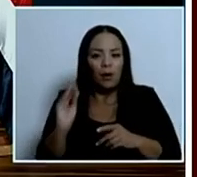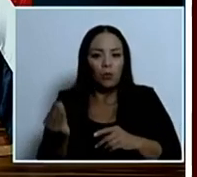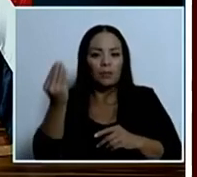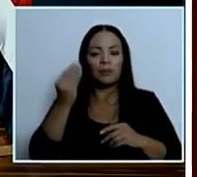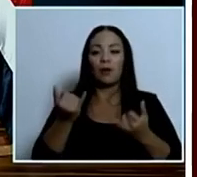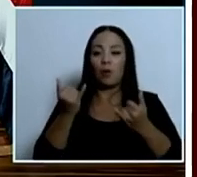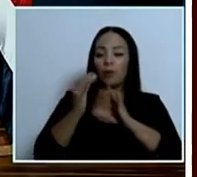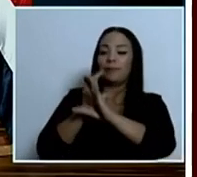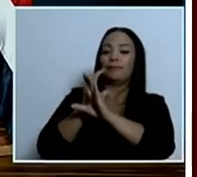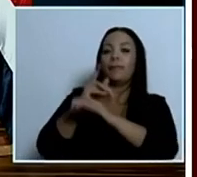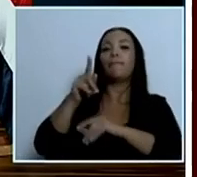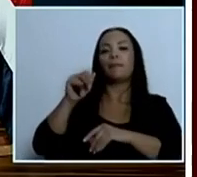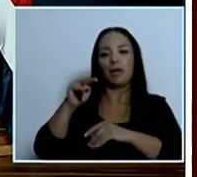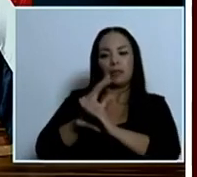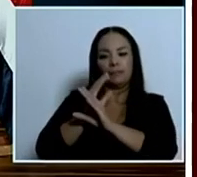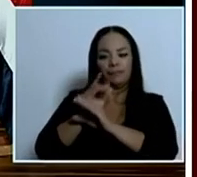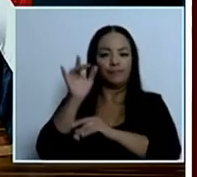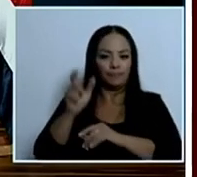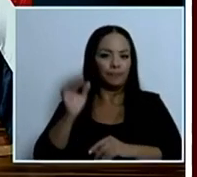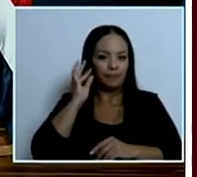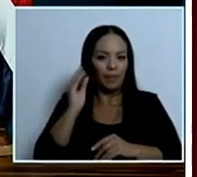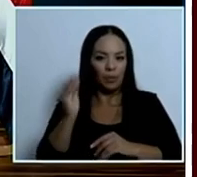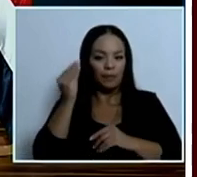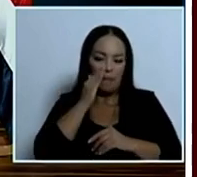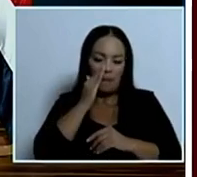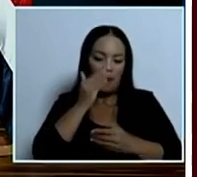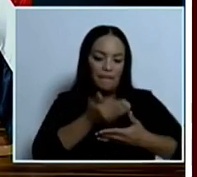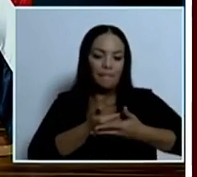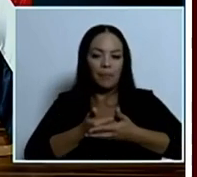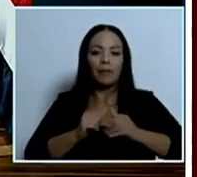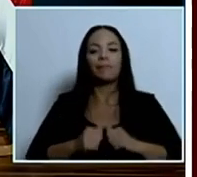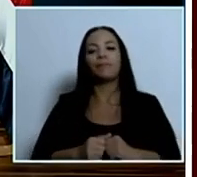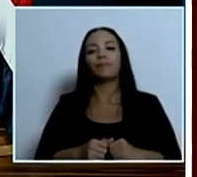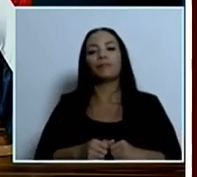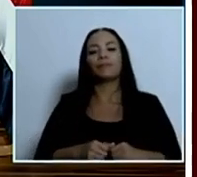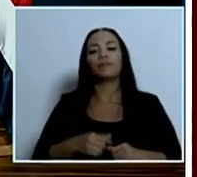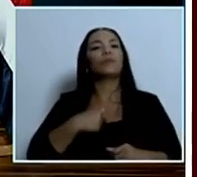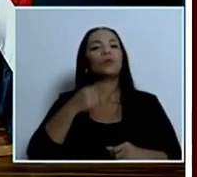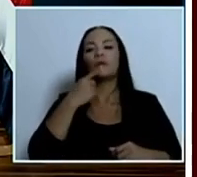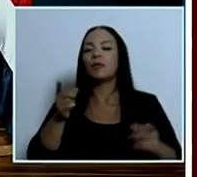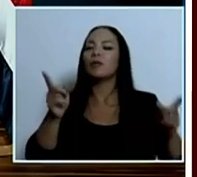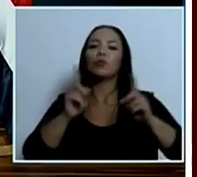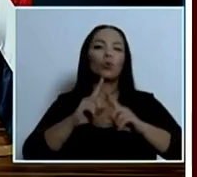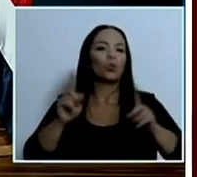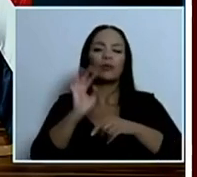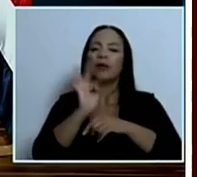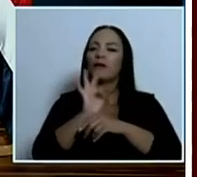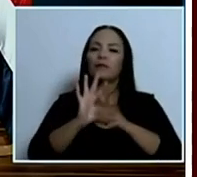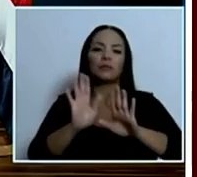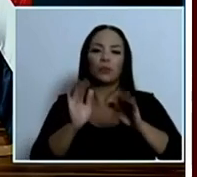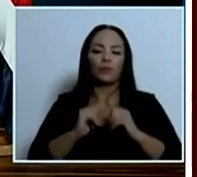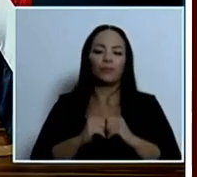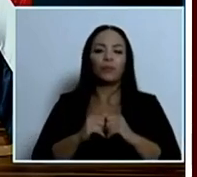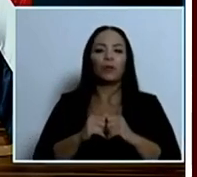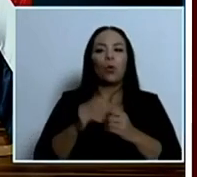resguardo del PANI y donde yo particularmente he pedido que no haya televisión para que ella no tenga esta exposición a